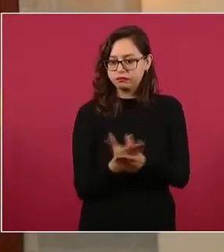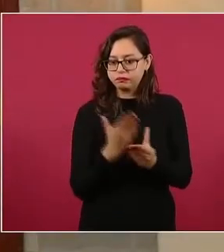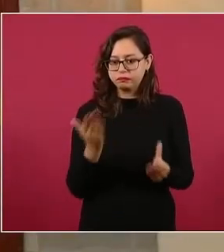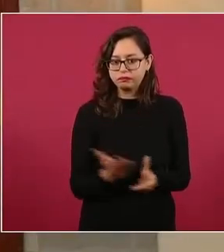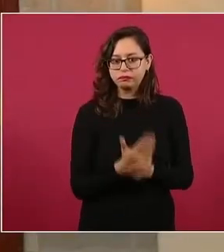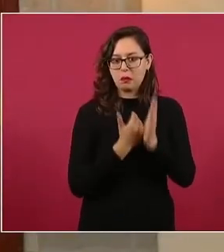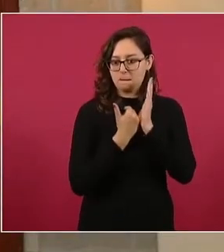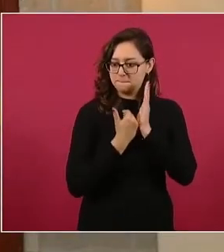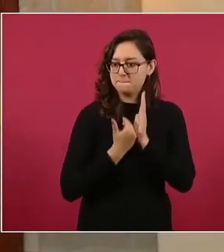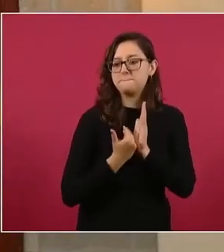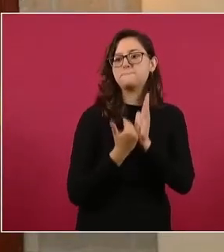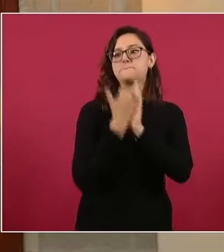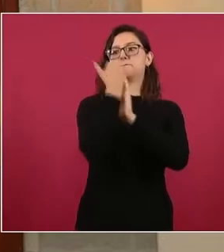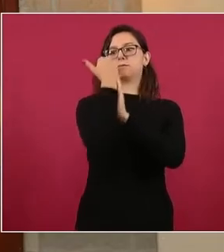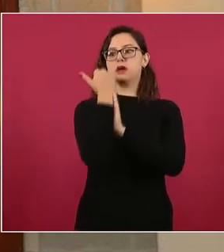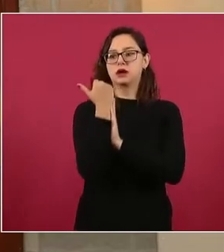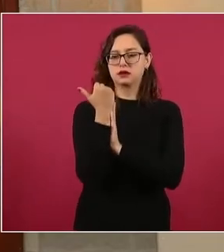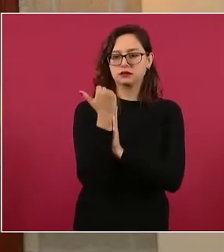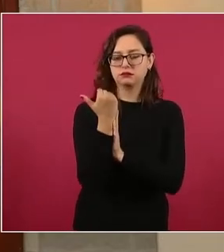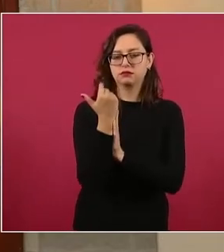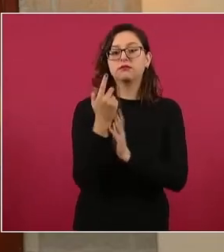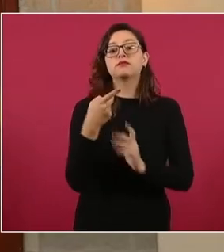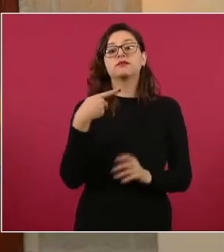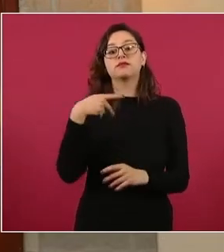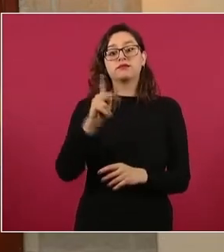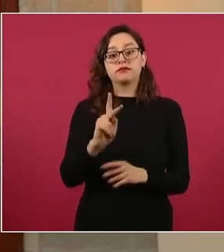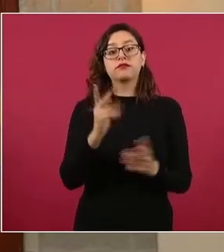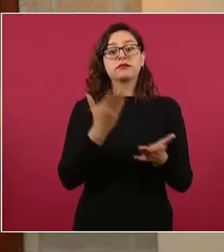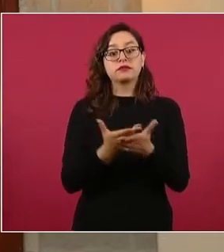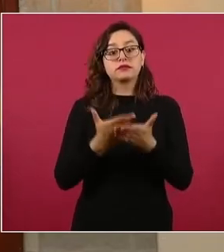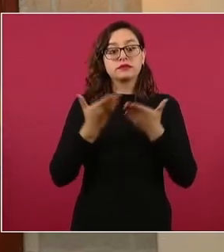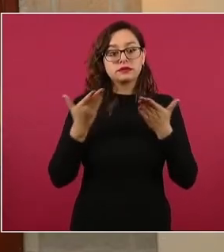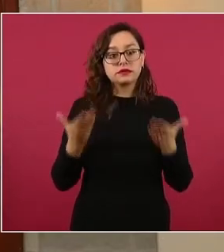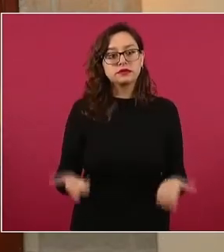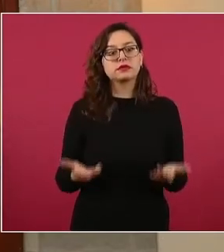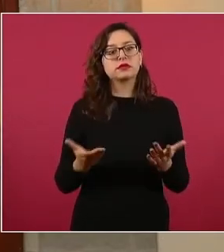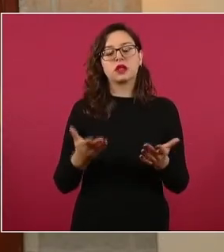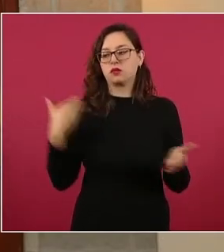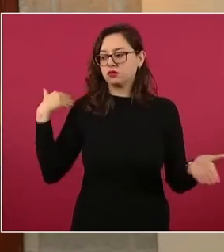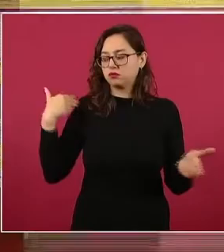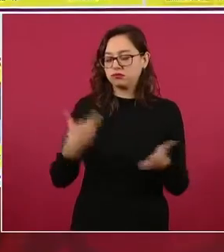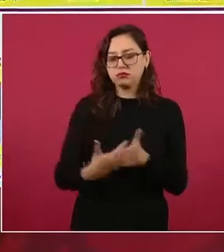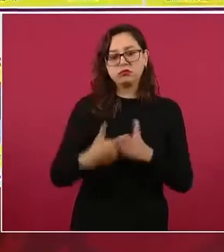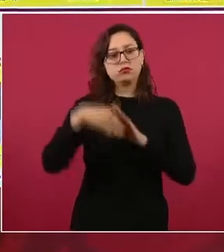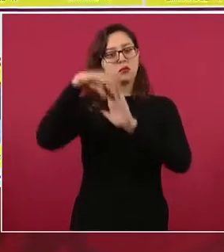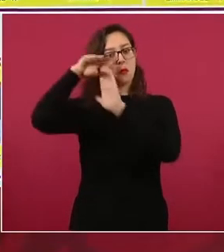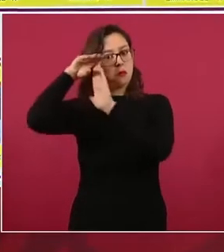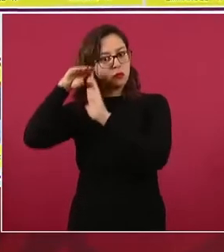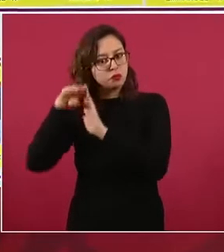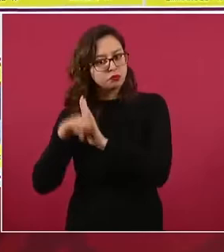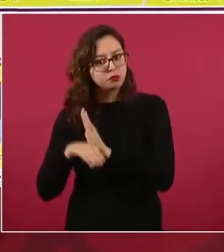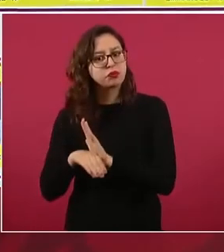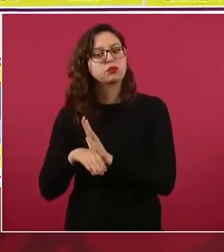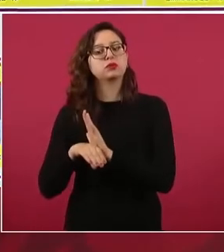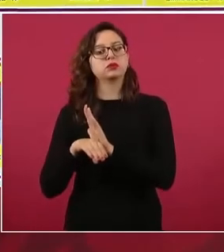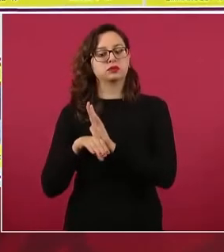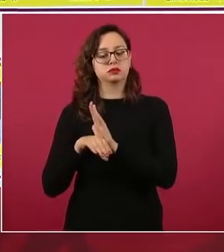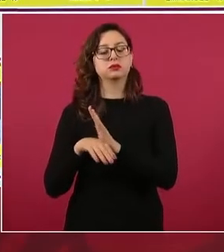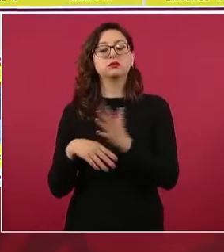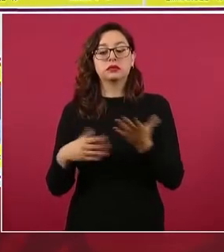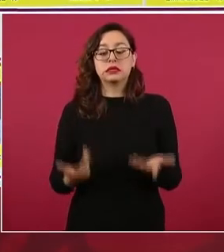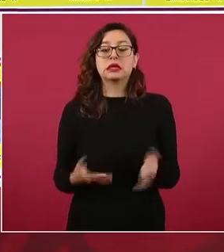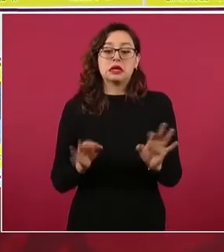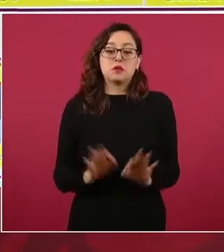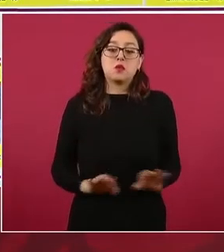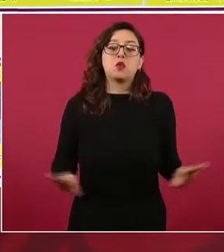sin embargo, en los últimos meses se viene reflejando una tendencia decreciente en los feminicidios. Un factor importante